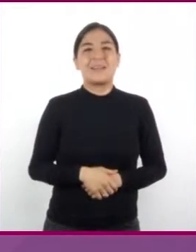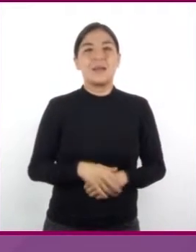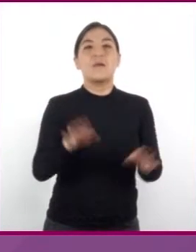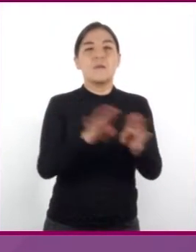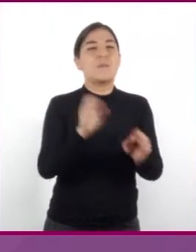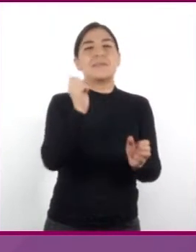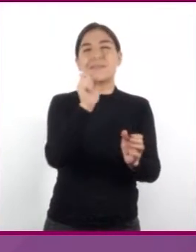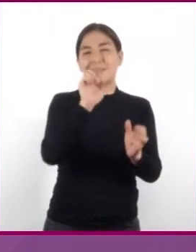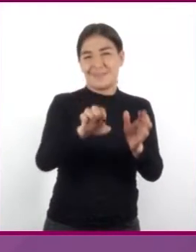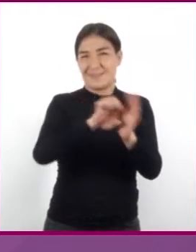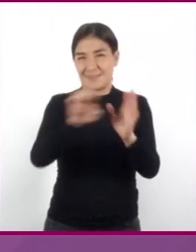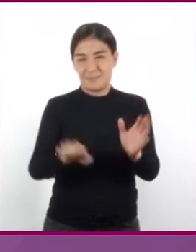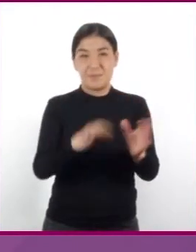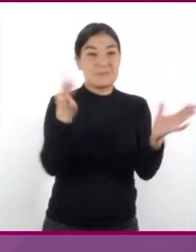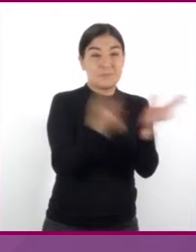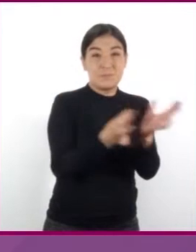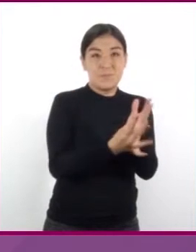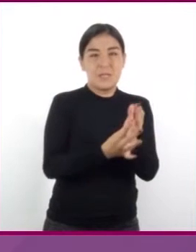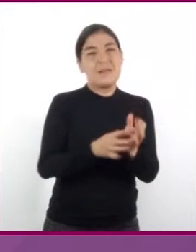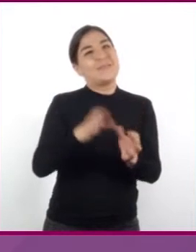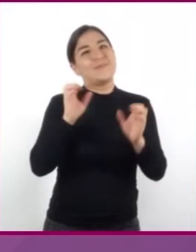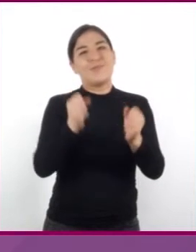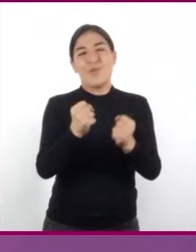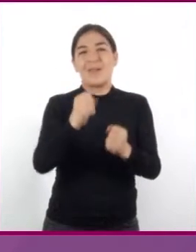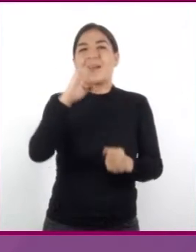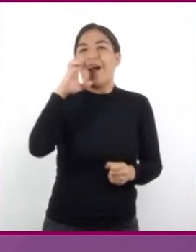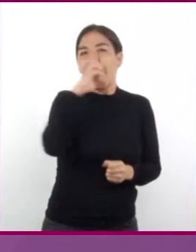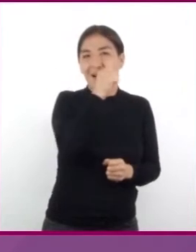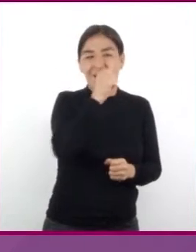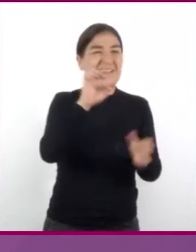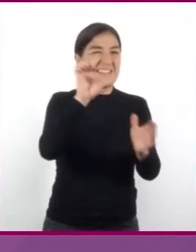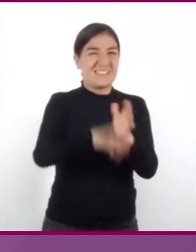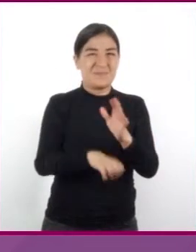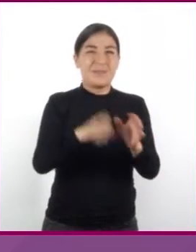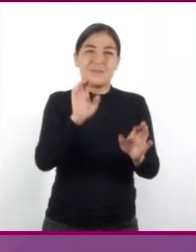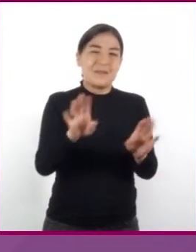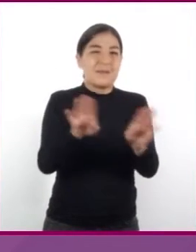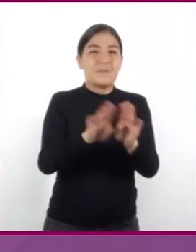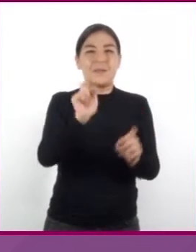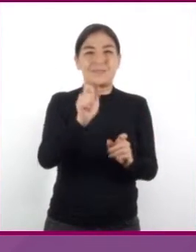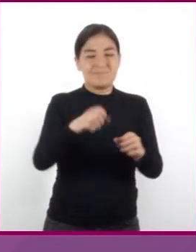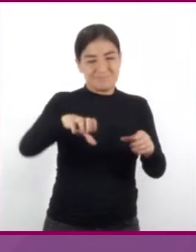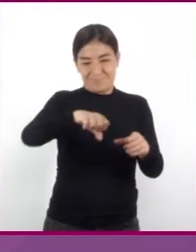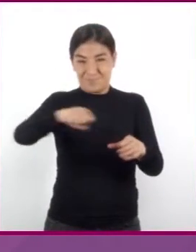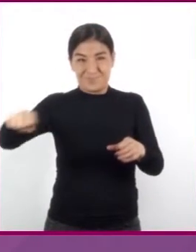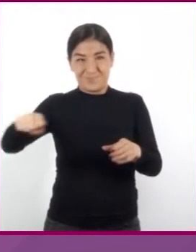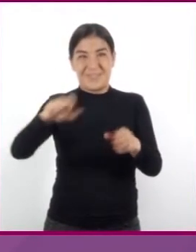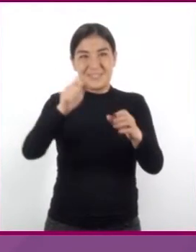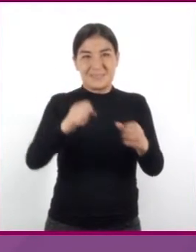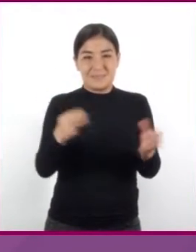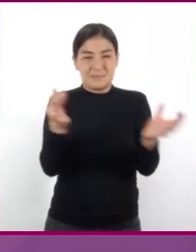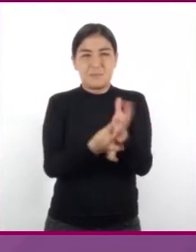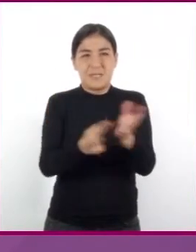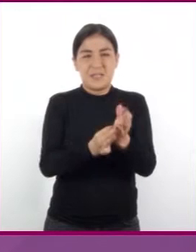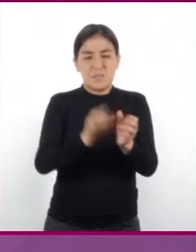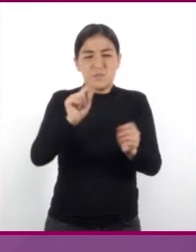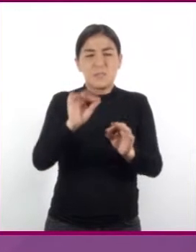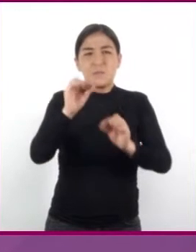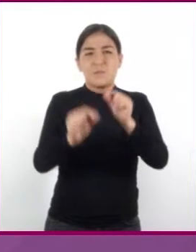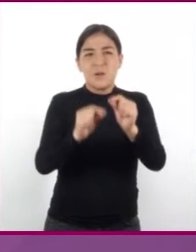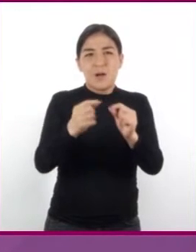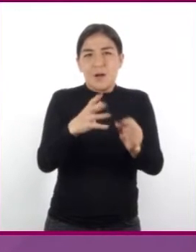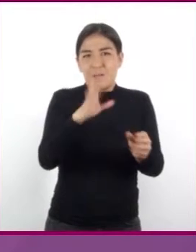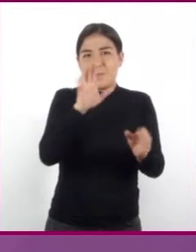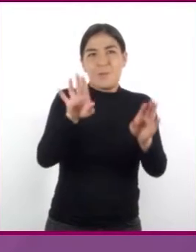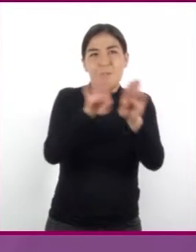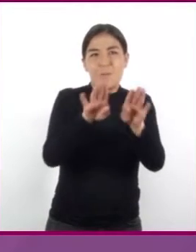ejemplo, son muy buenos conductores de calor. Si calentamos el extremo de una barra de metal, poco a poco el calor se transferirá a